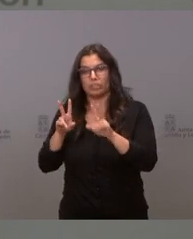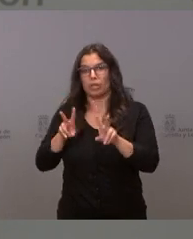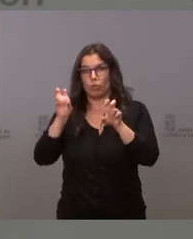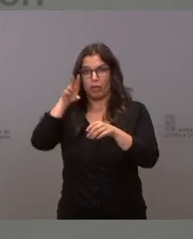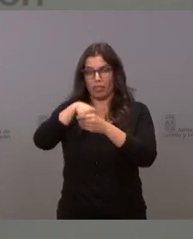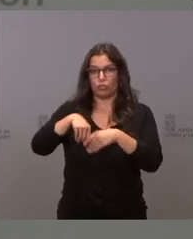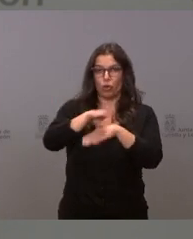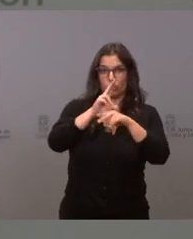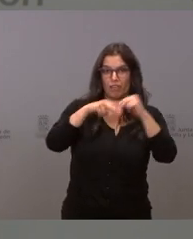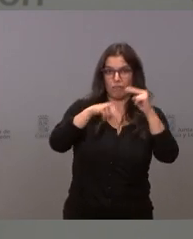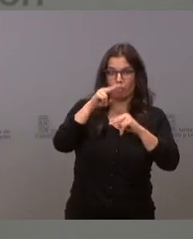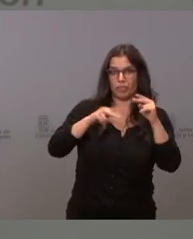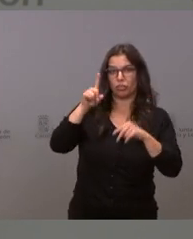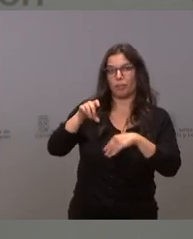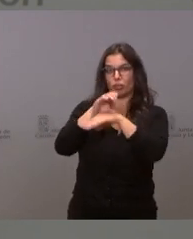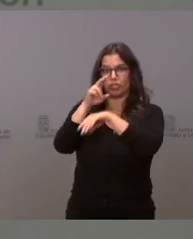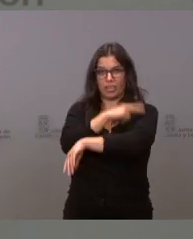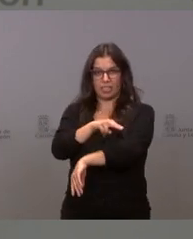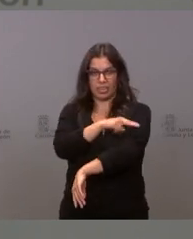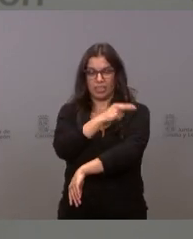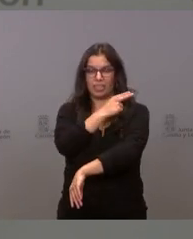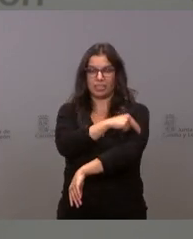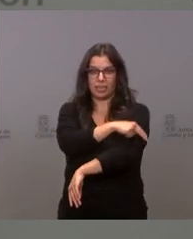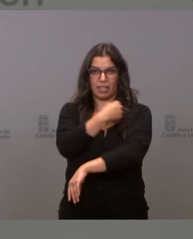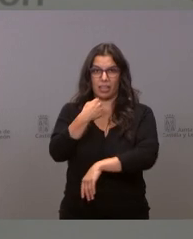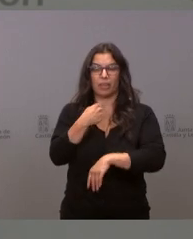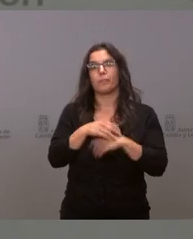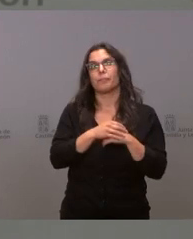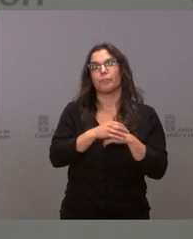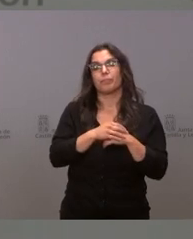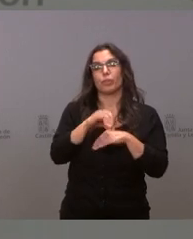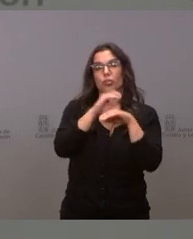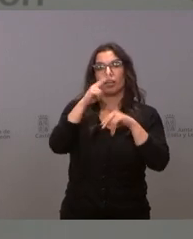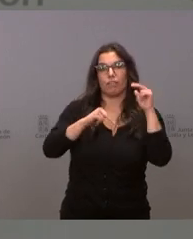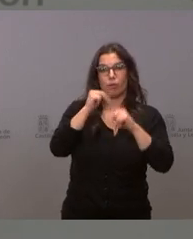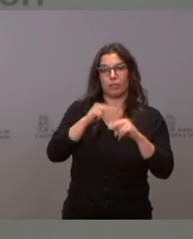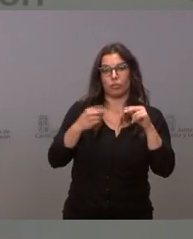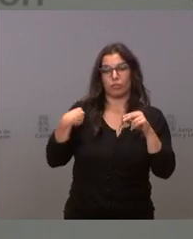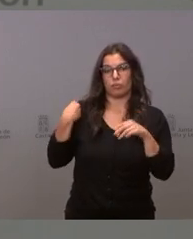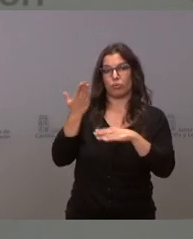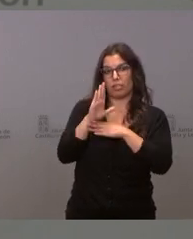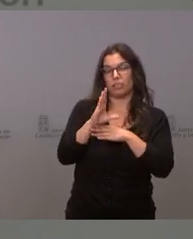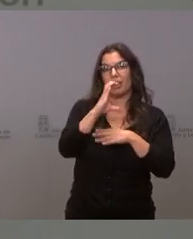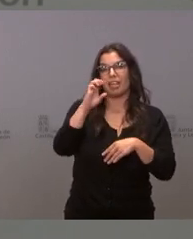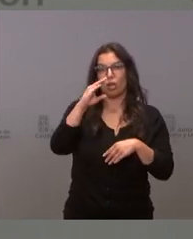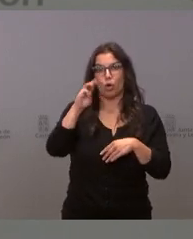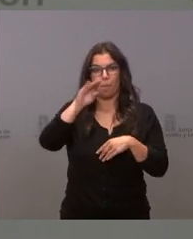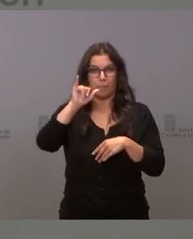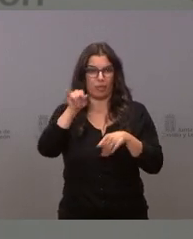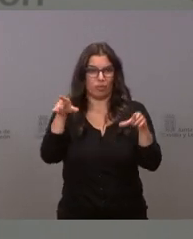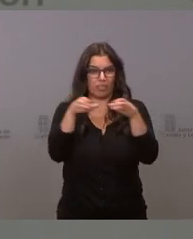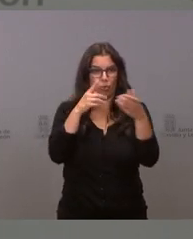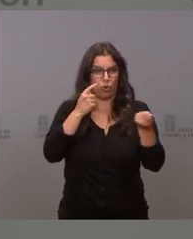Fomento como la consejera de Sanidad el consejero de Fomento como nuestro representante en el CECOP y la consejera de Sanidad como